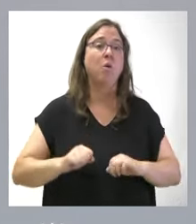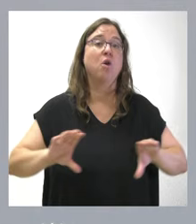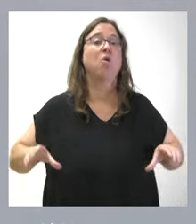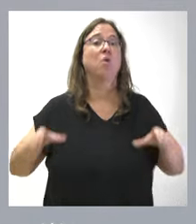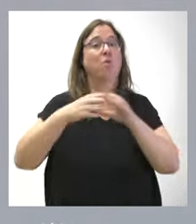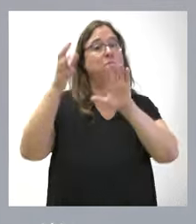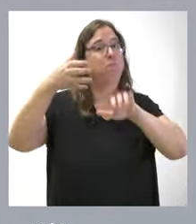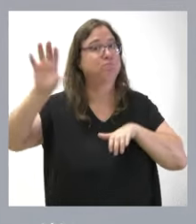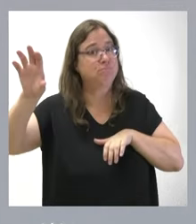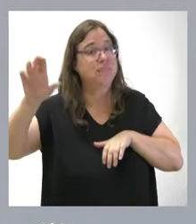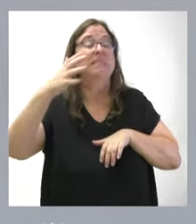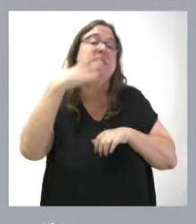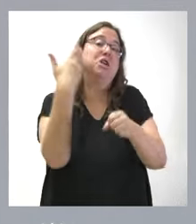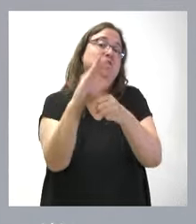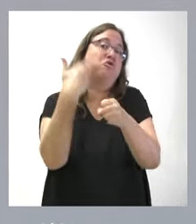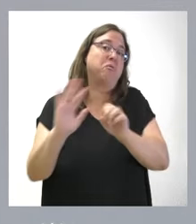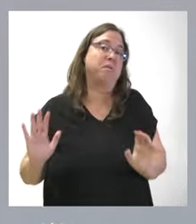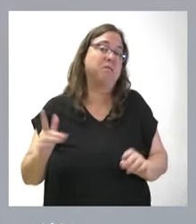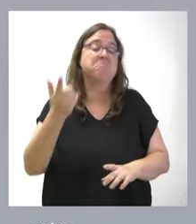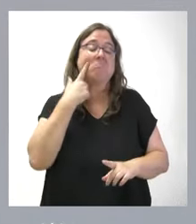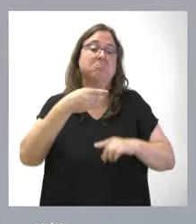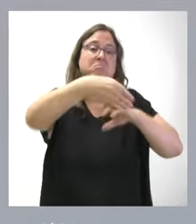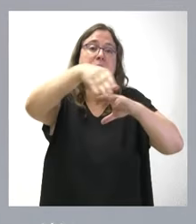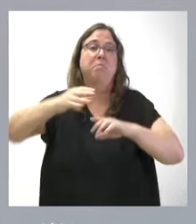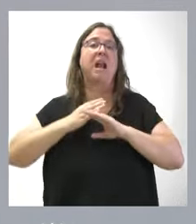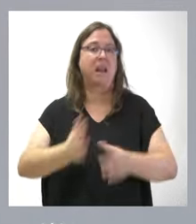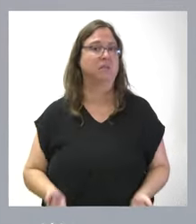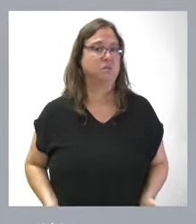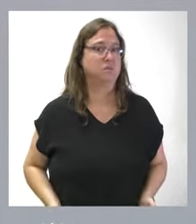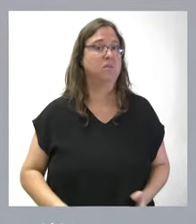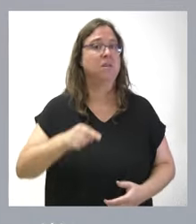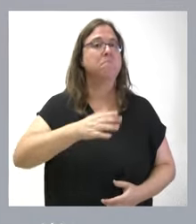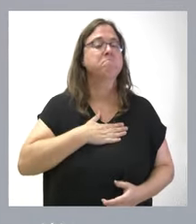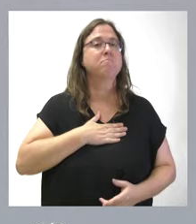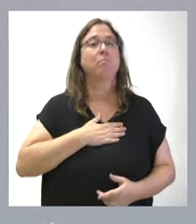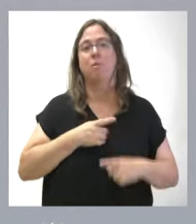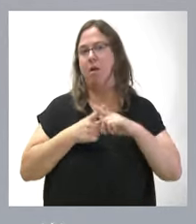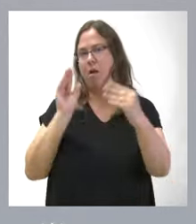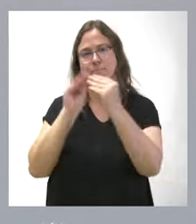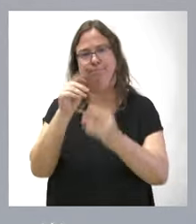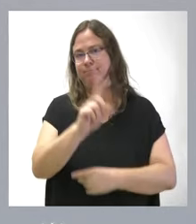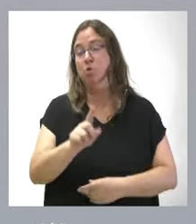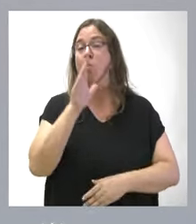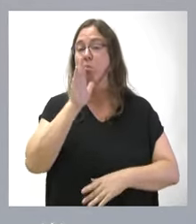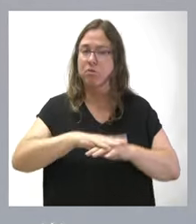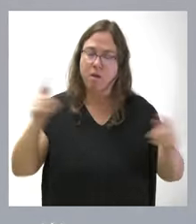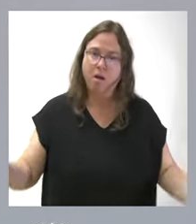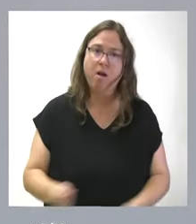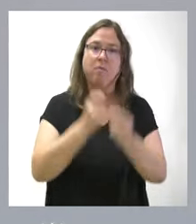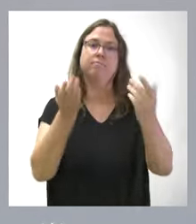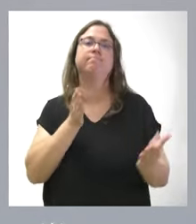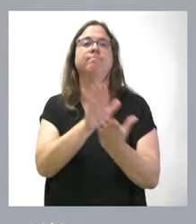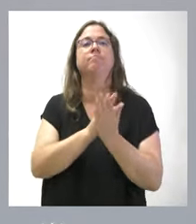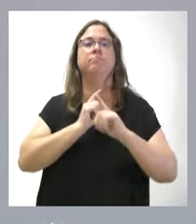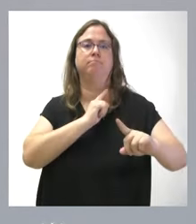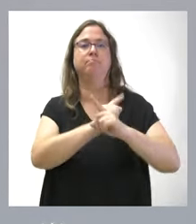separatistas y, si sobra algo, se distribuye entre los demás. Esto no es algo que nosotros podamos compartir y, por eso, hemos anunciado que presentaremos un